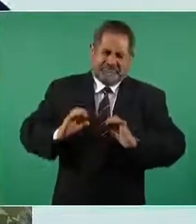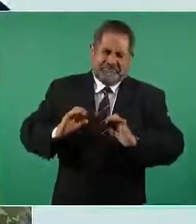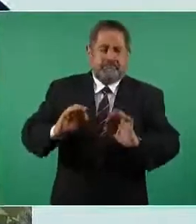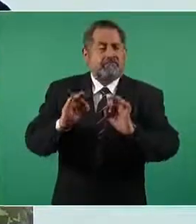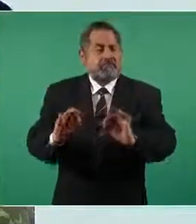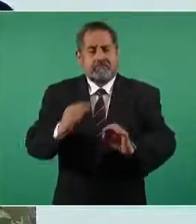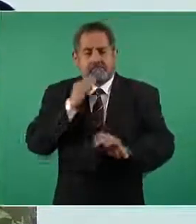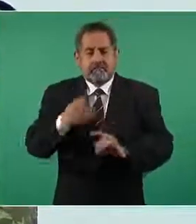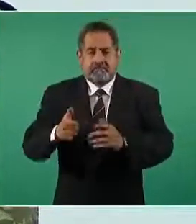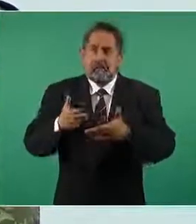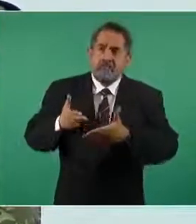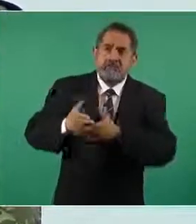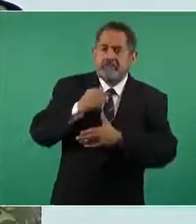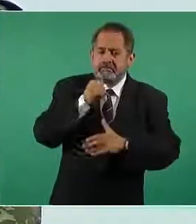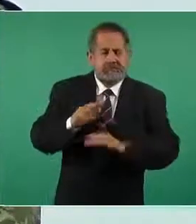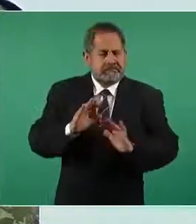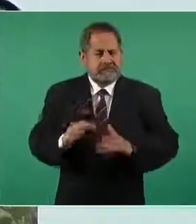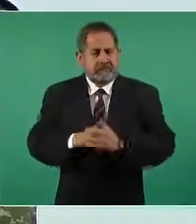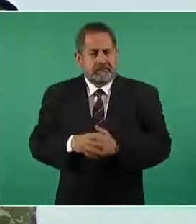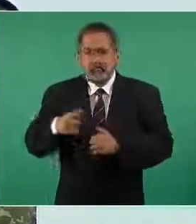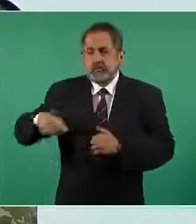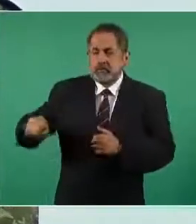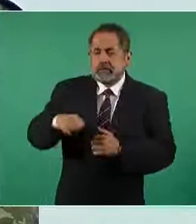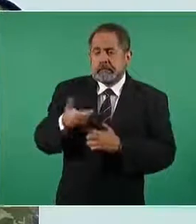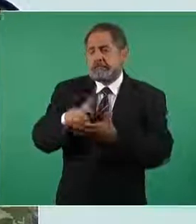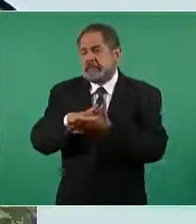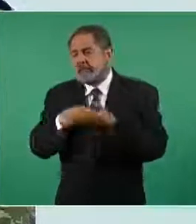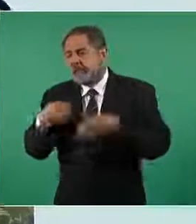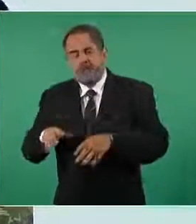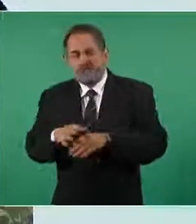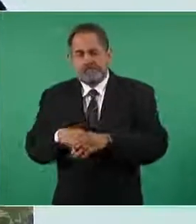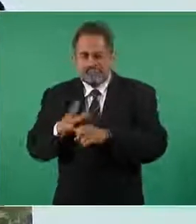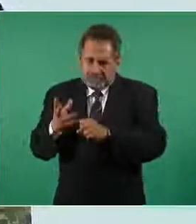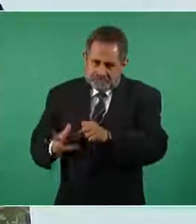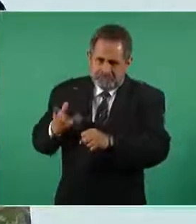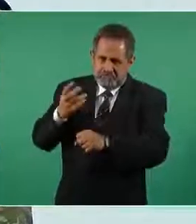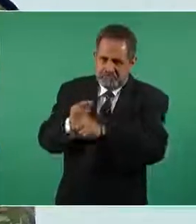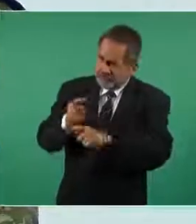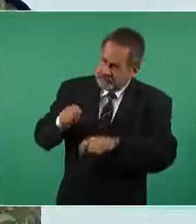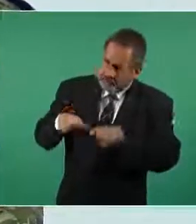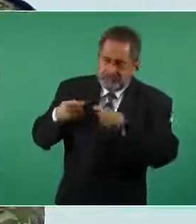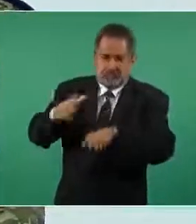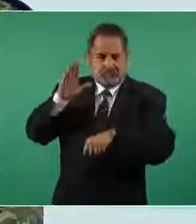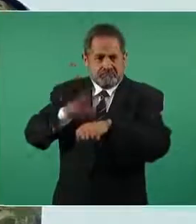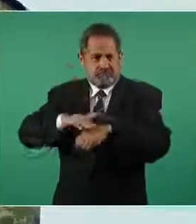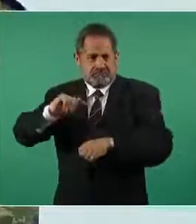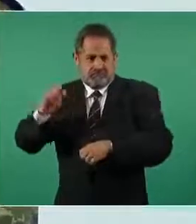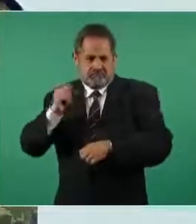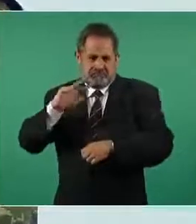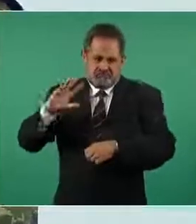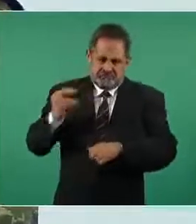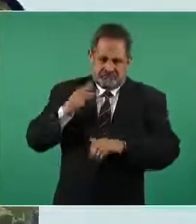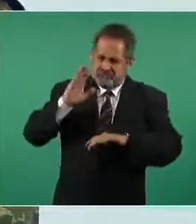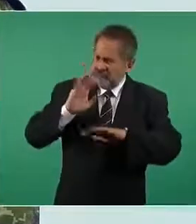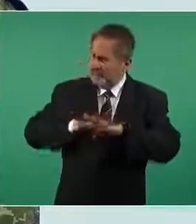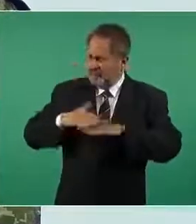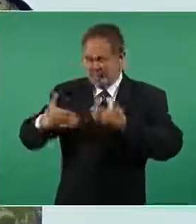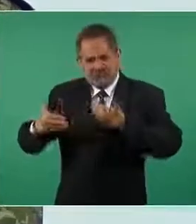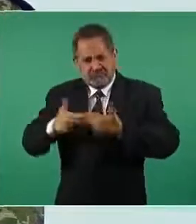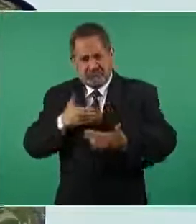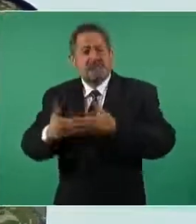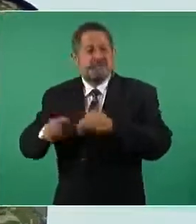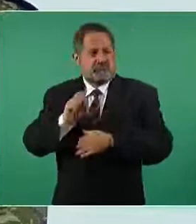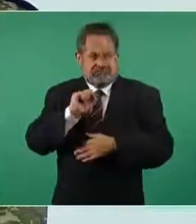no sólo no se ha escatimado en equipamiento tecnológico se ha incrementado el gasto en equipamiento tecnológico para tener un aeropuerto alineado